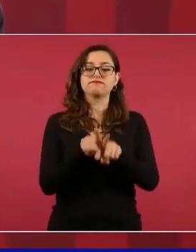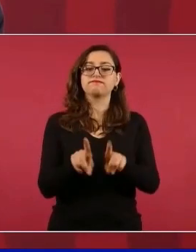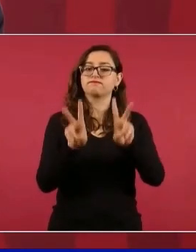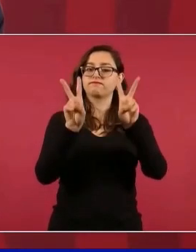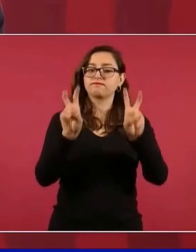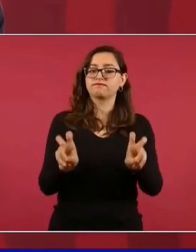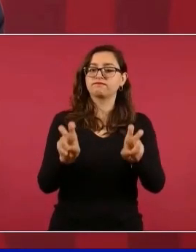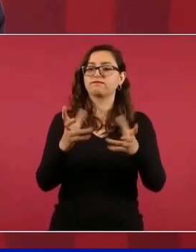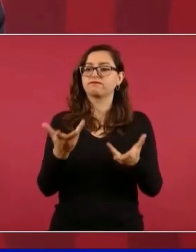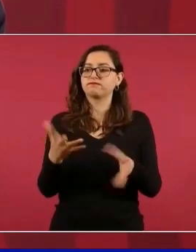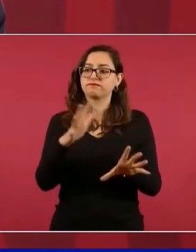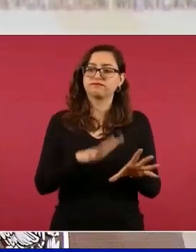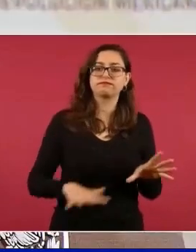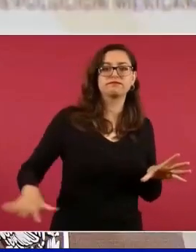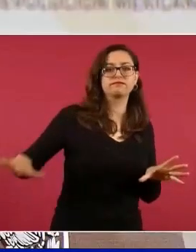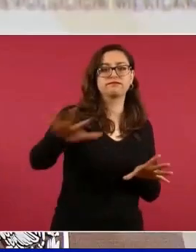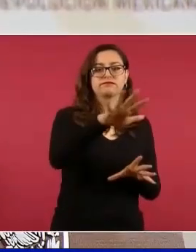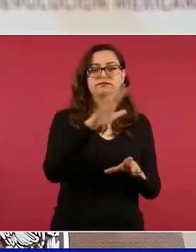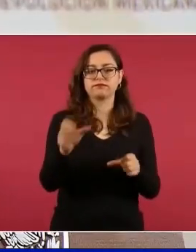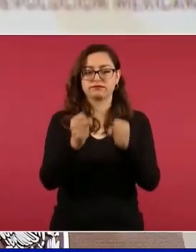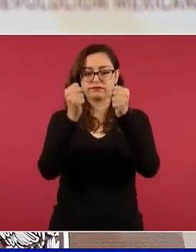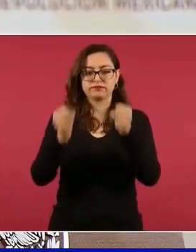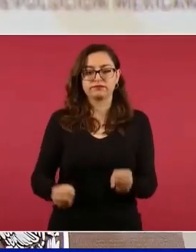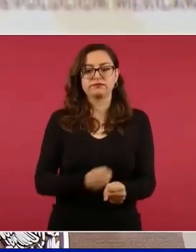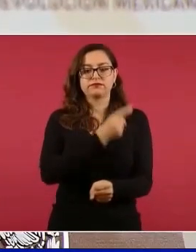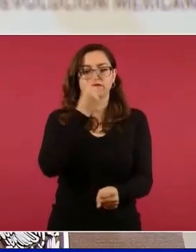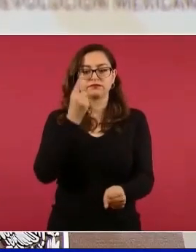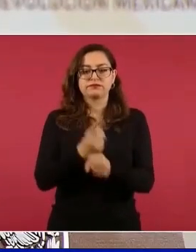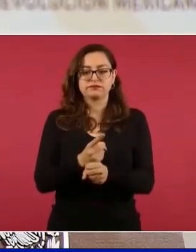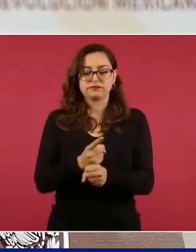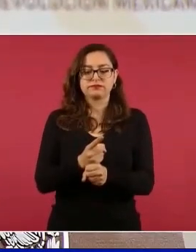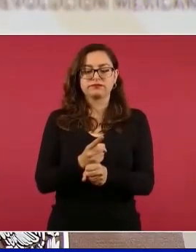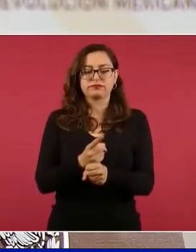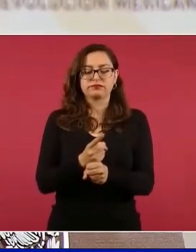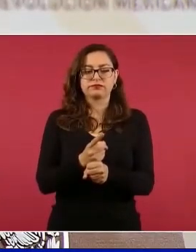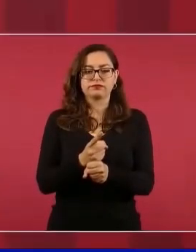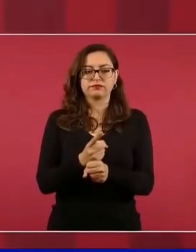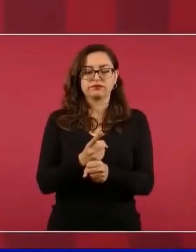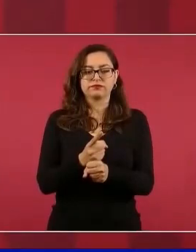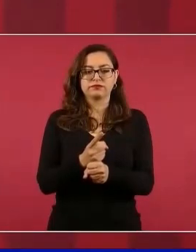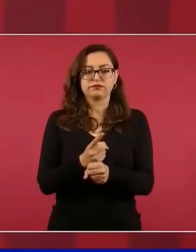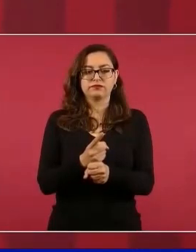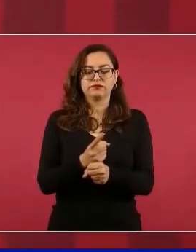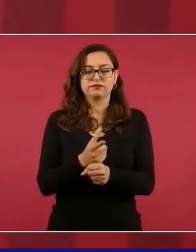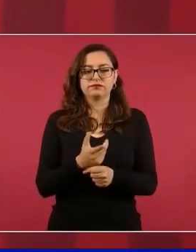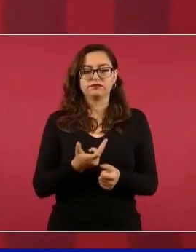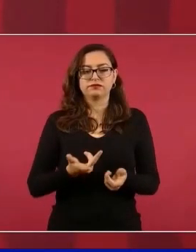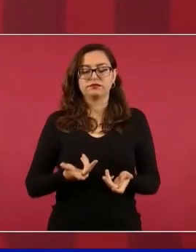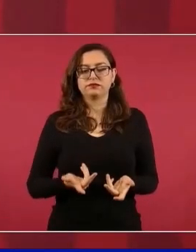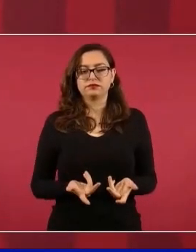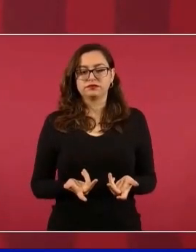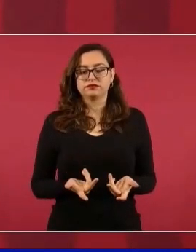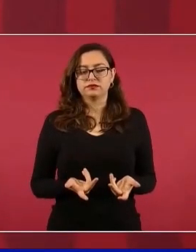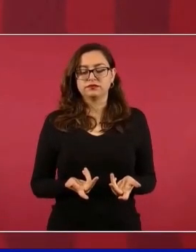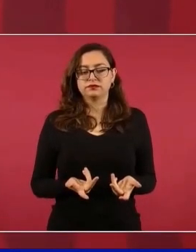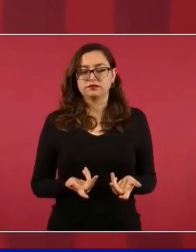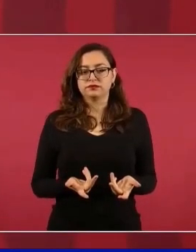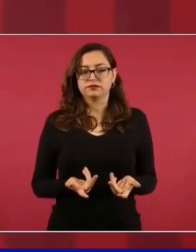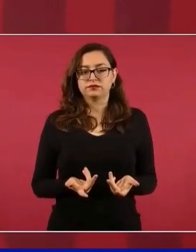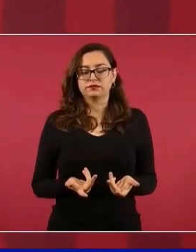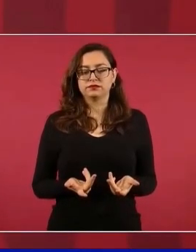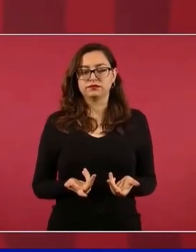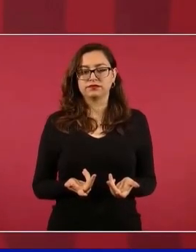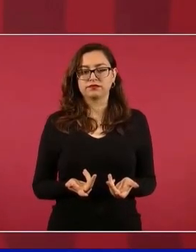que no se